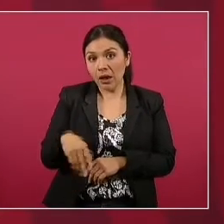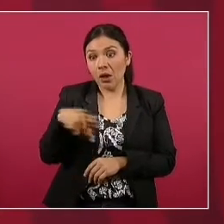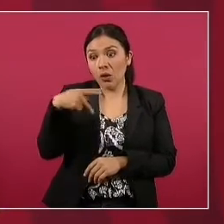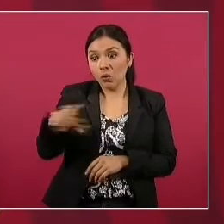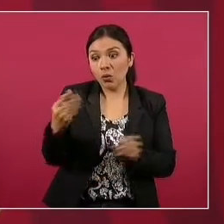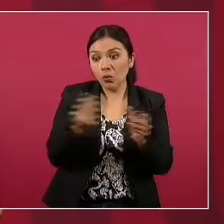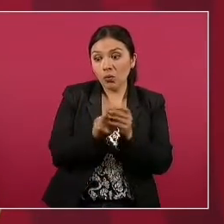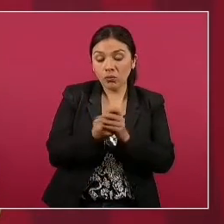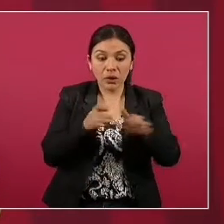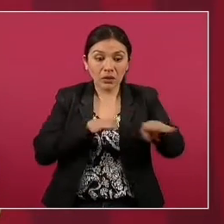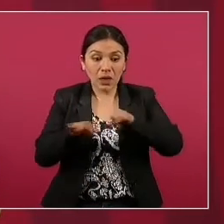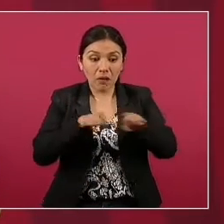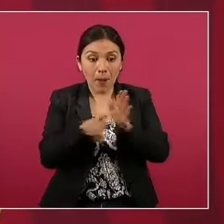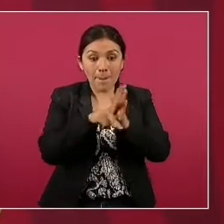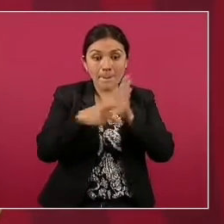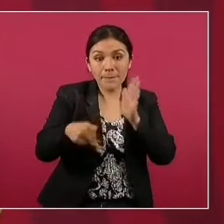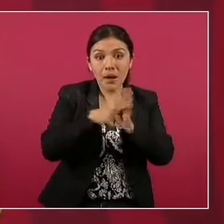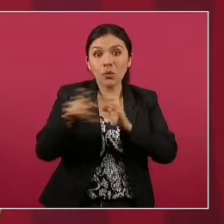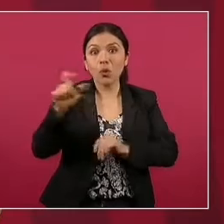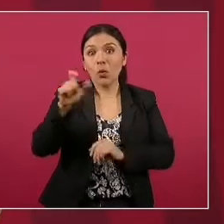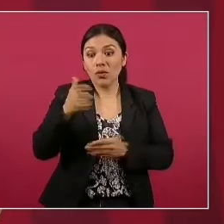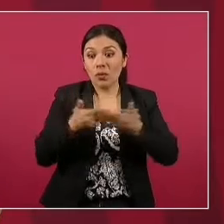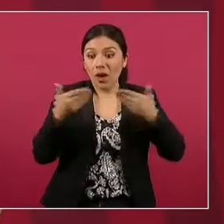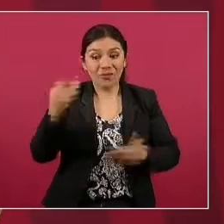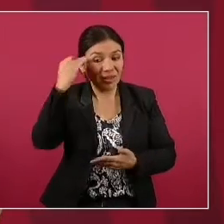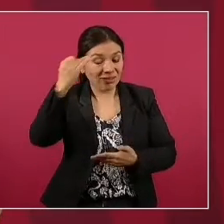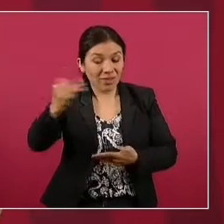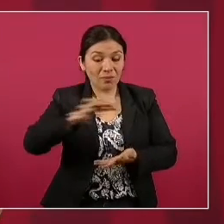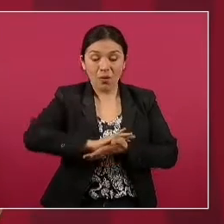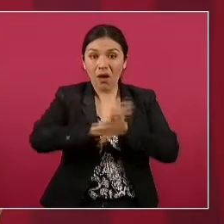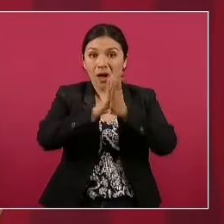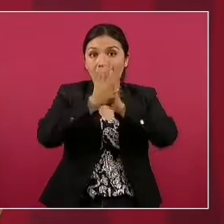en épocas de transformación